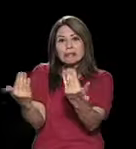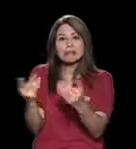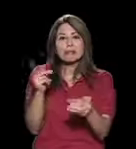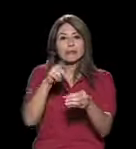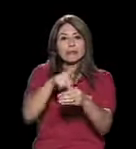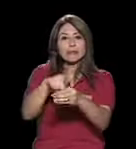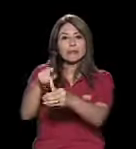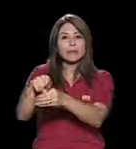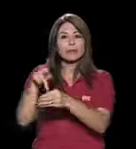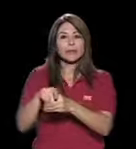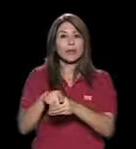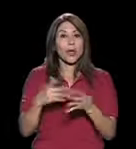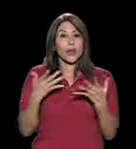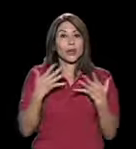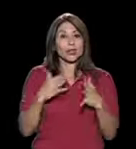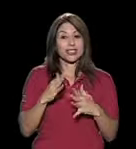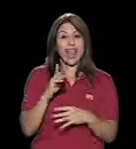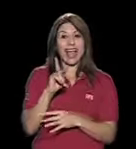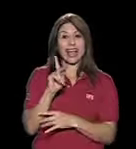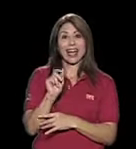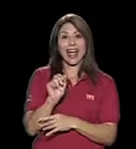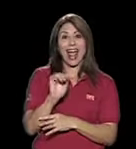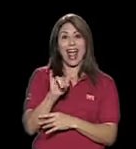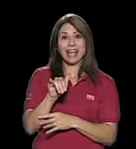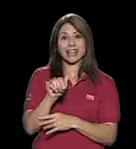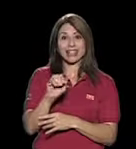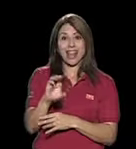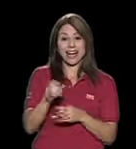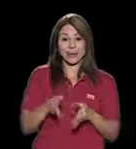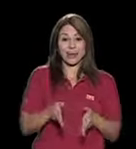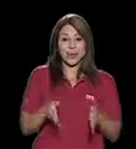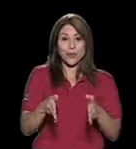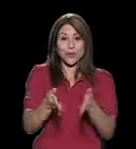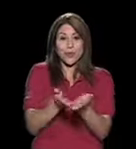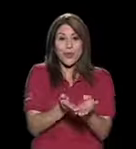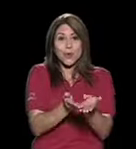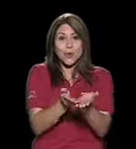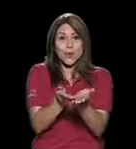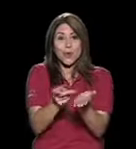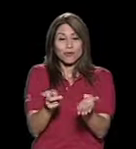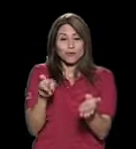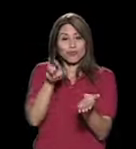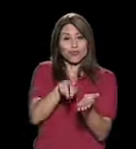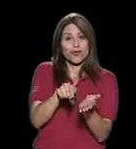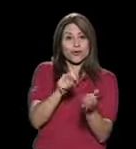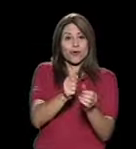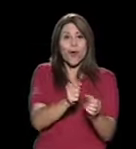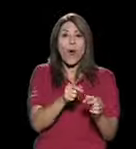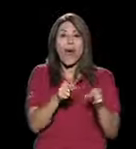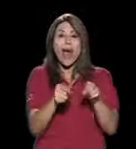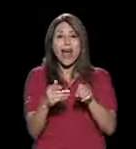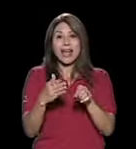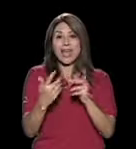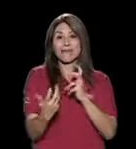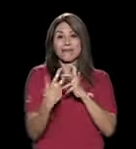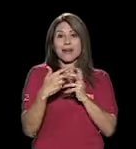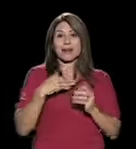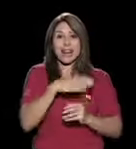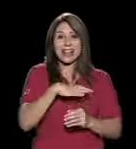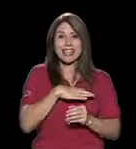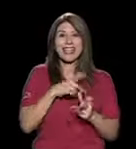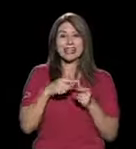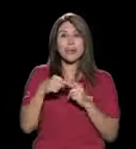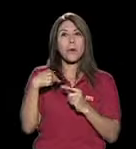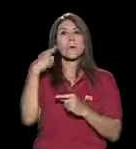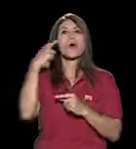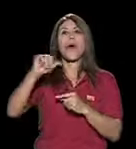este tipo de cosas, pero apenas yo empiece a adaptar bien un kayak a mis características, la idea es meter a otras personas y que se metan en este mundo de aventura, que